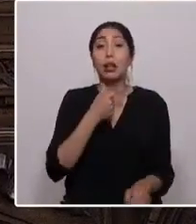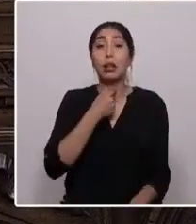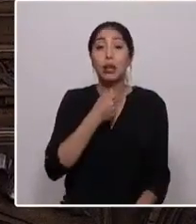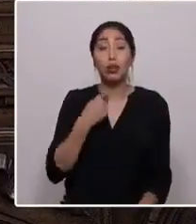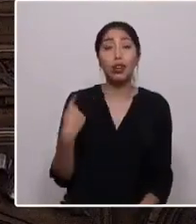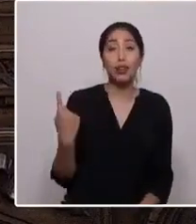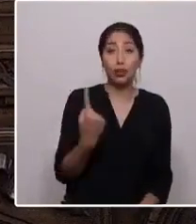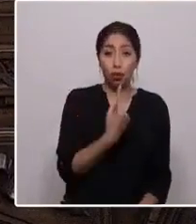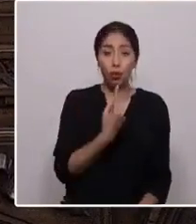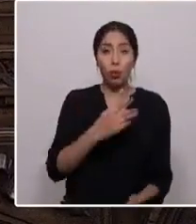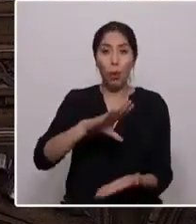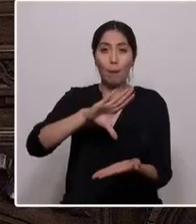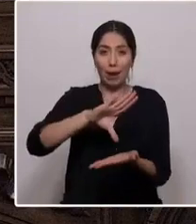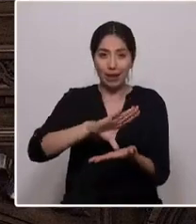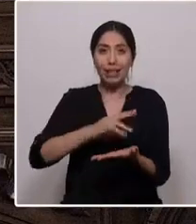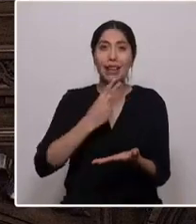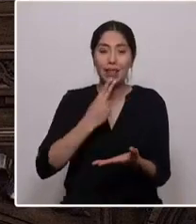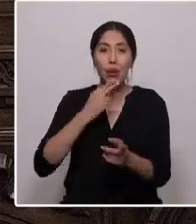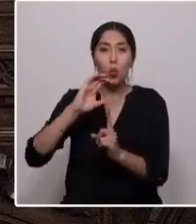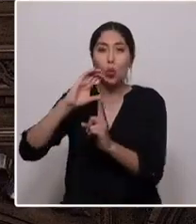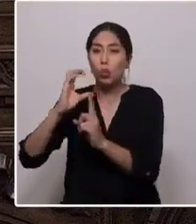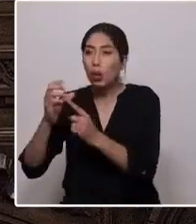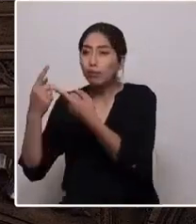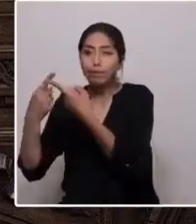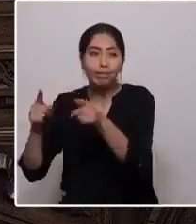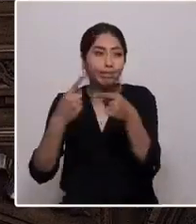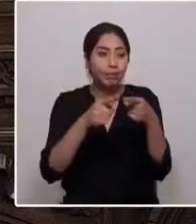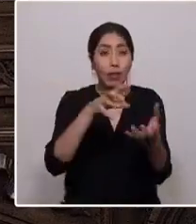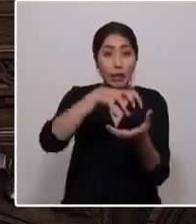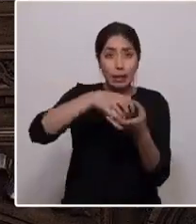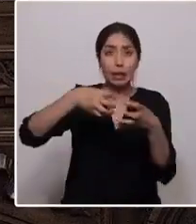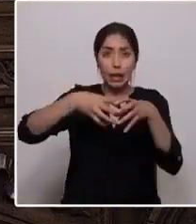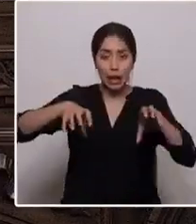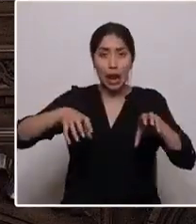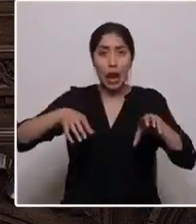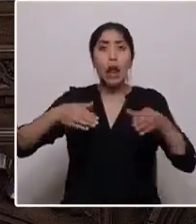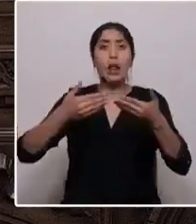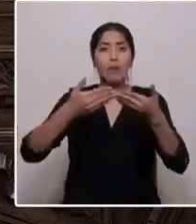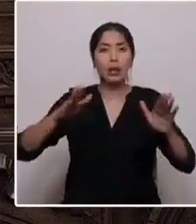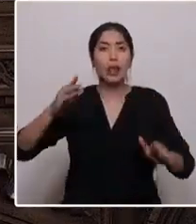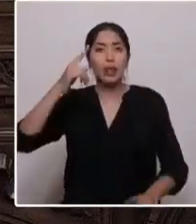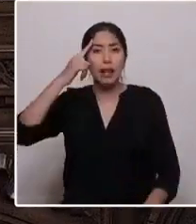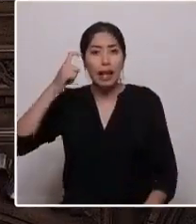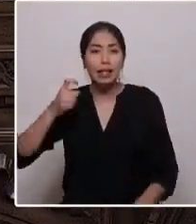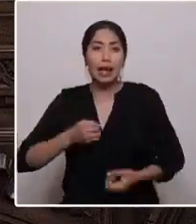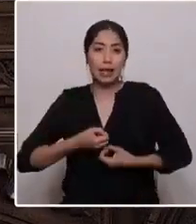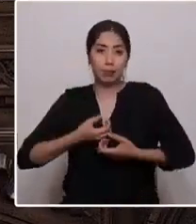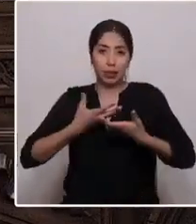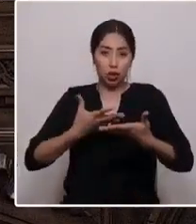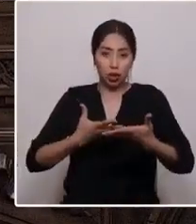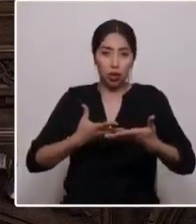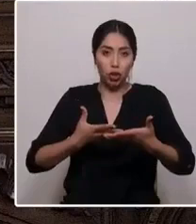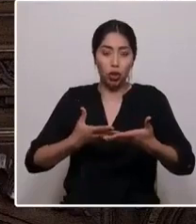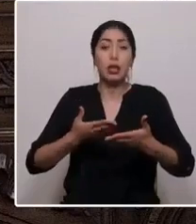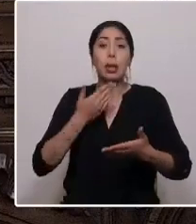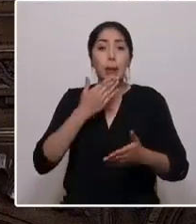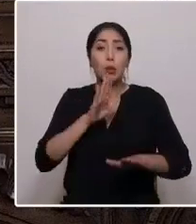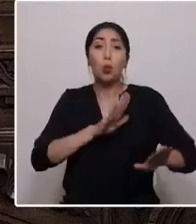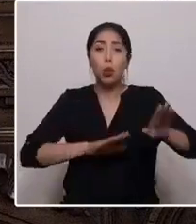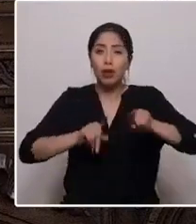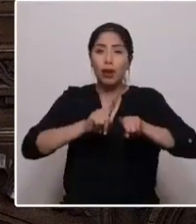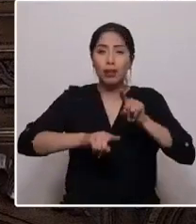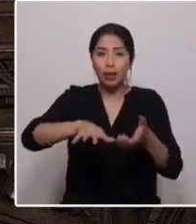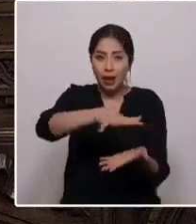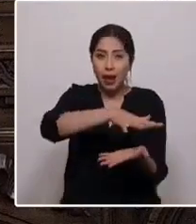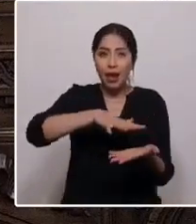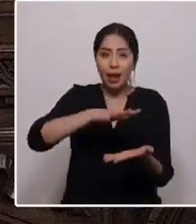país que viva en la multiculturalidad, descentralizado, con libertad de culto y expresión, cuidadoso de nuestra tierra y nuestro medio